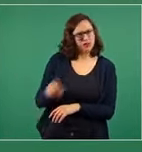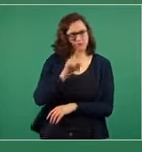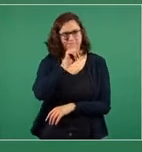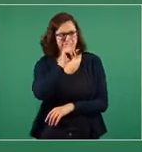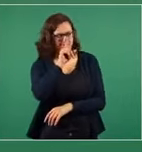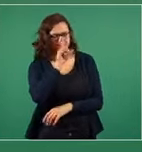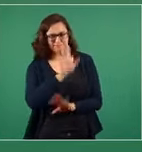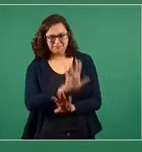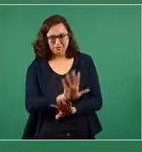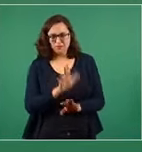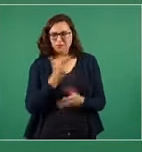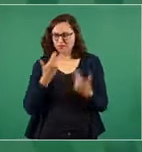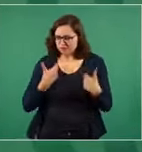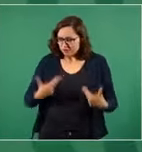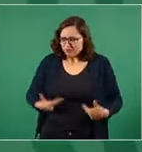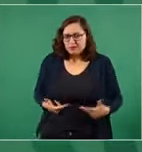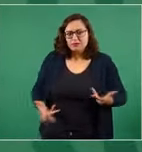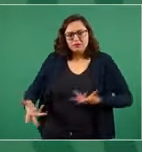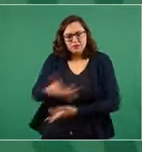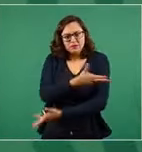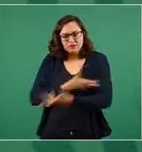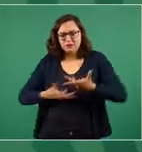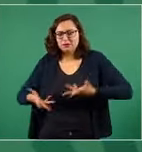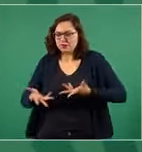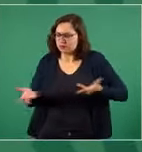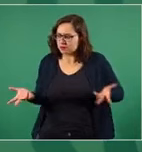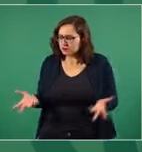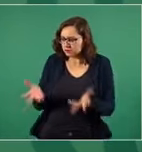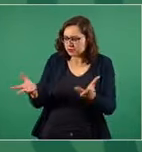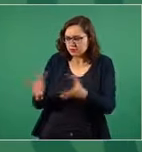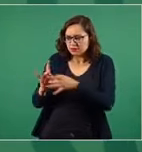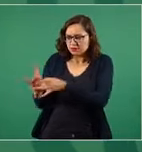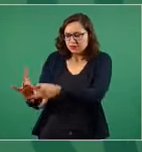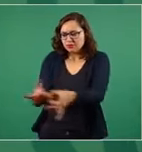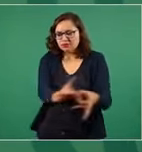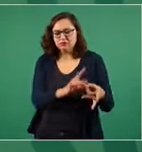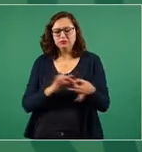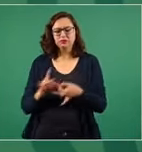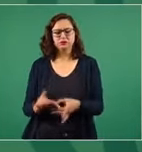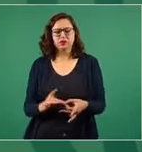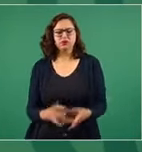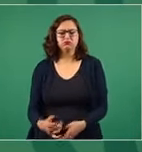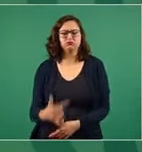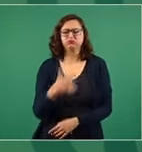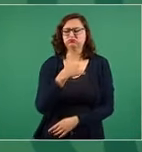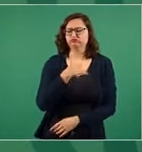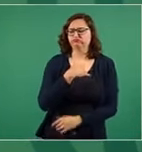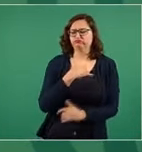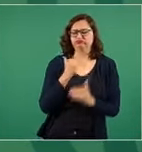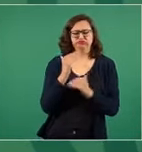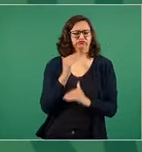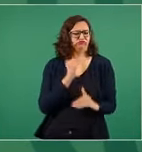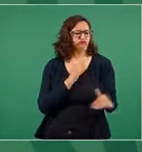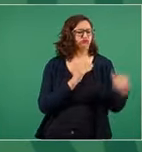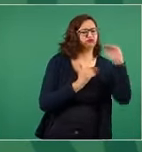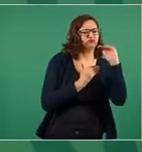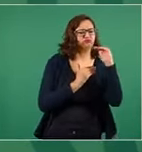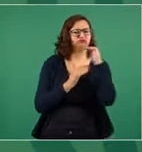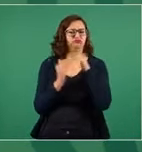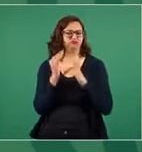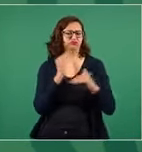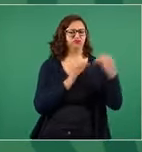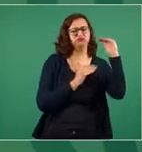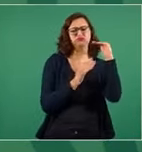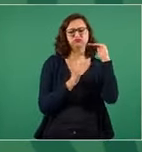No es ascender en la escala social sin escrúpulos morales,